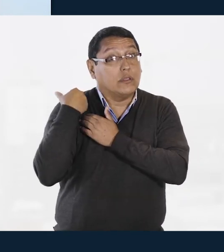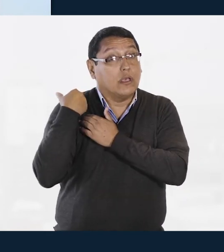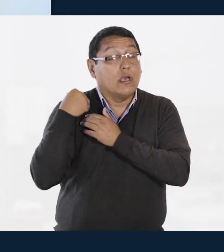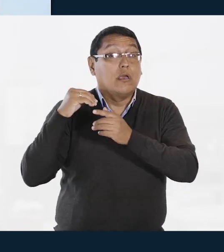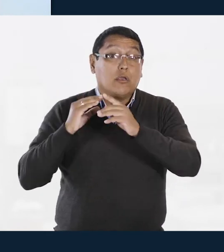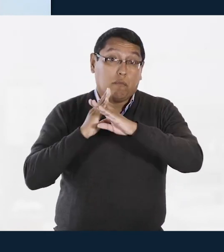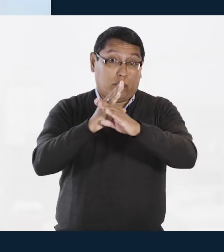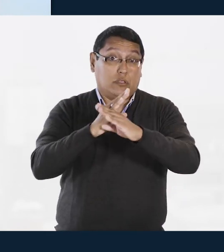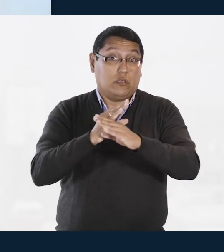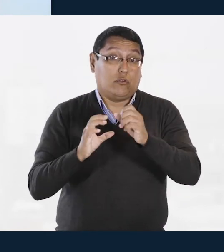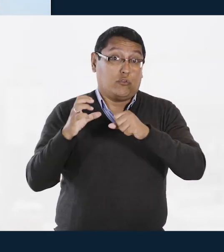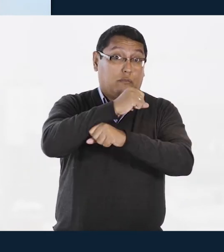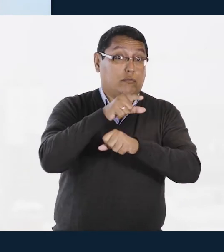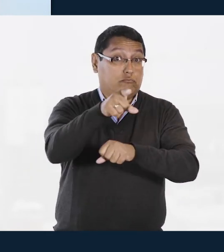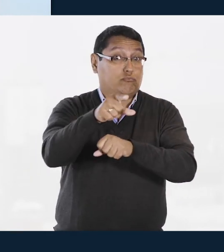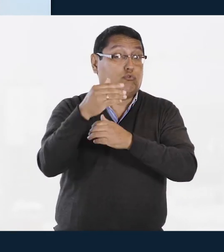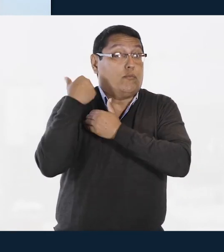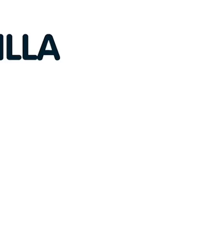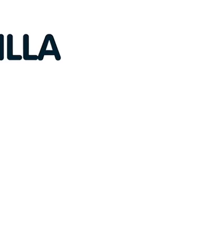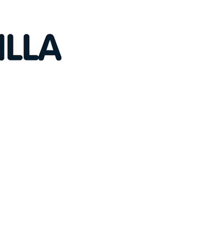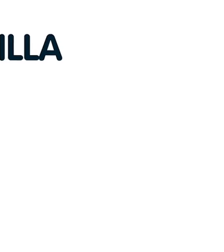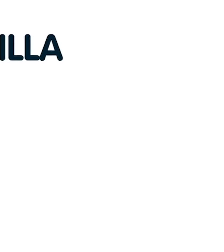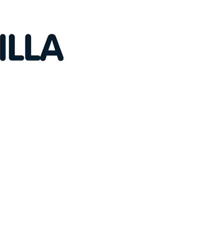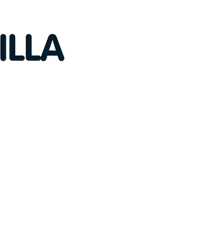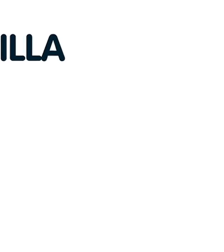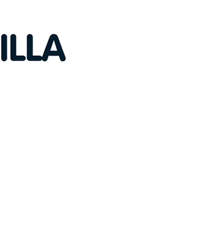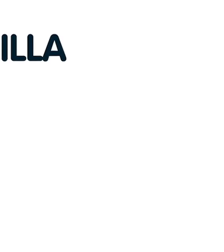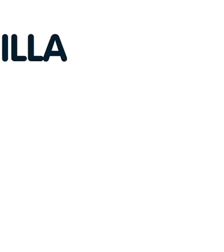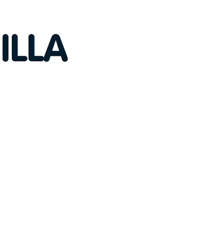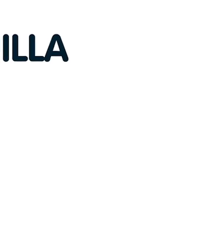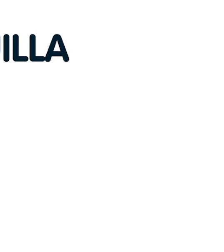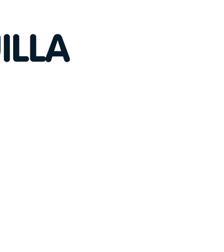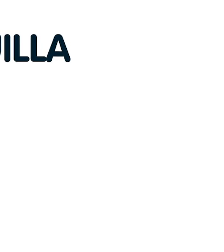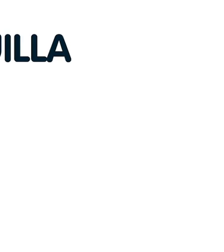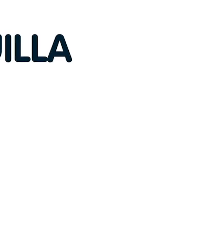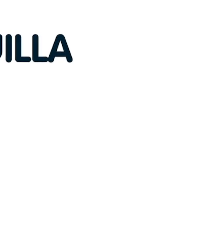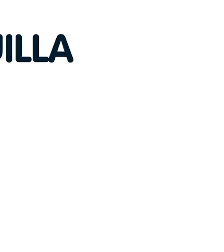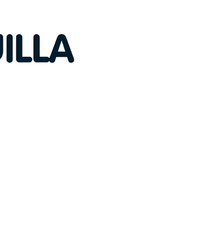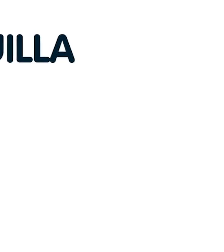prevenir el coronavirus está en tus manos. ¡Gracias! ¡Gracias! ¡Gracias! ¡Gracias!